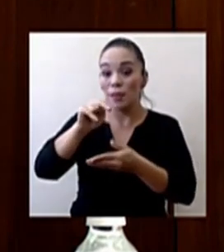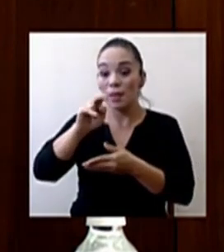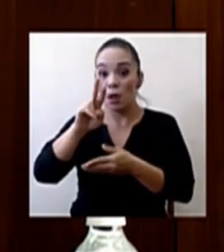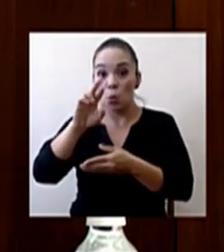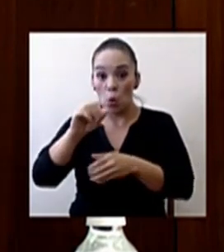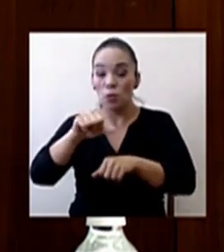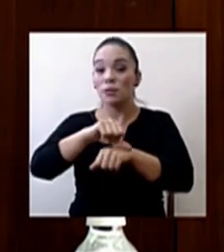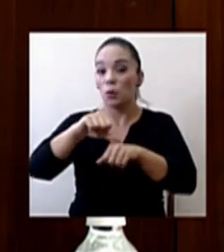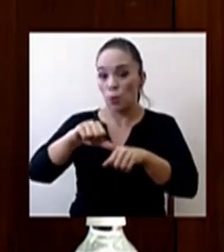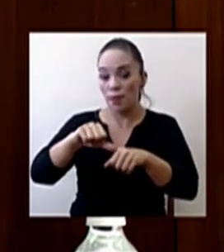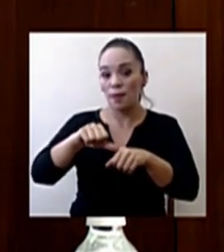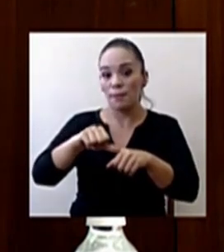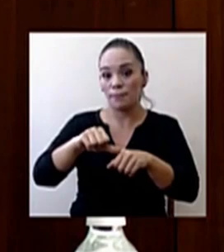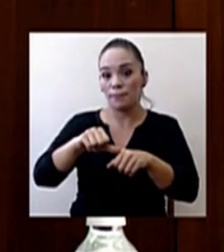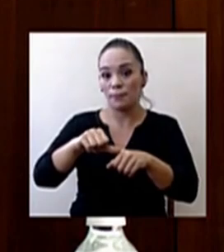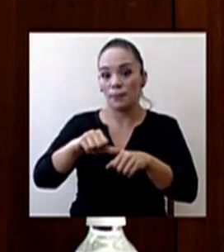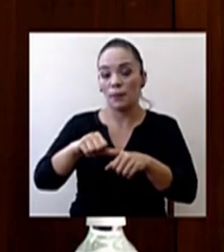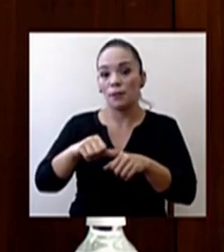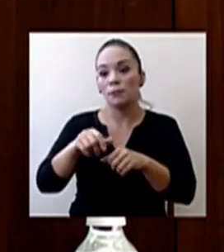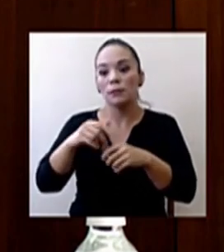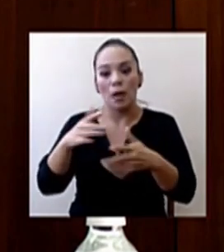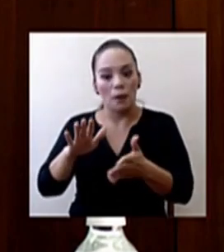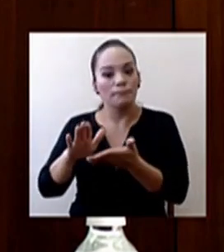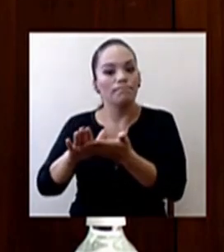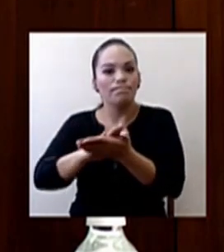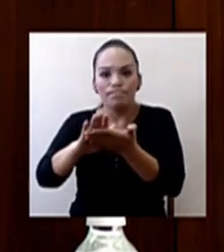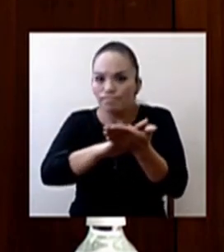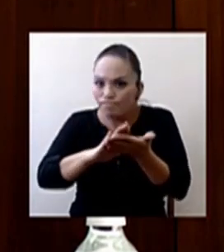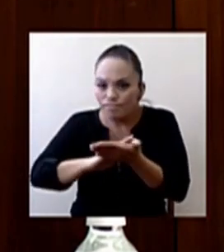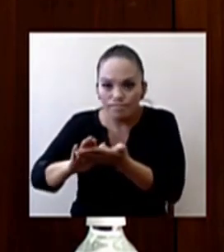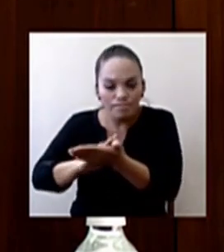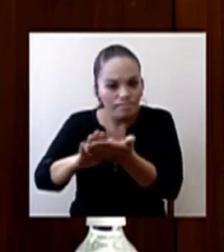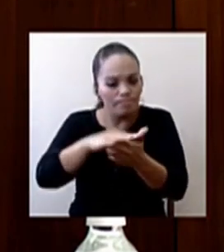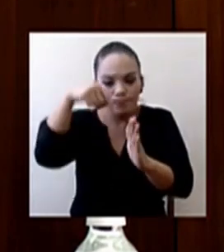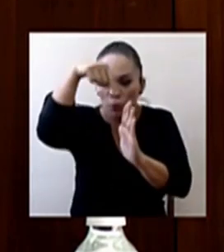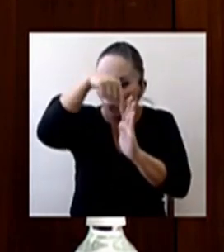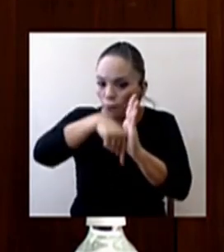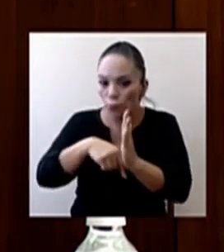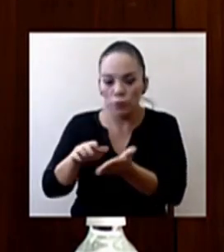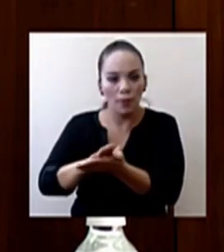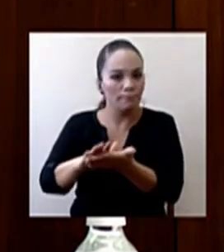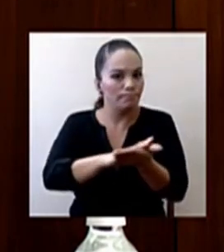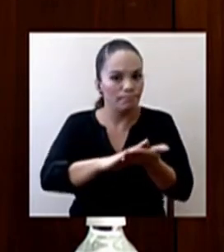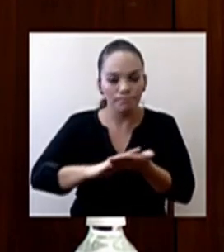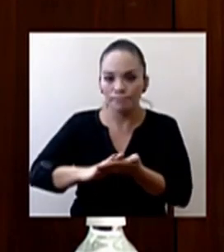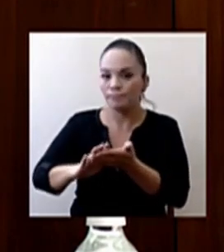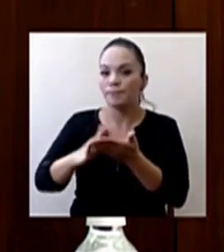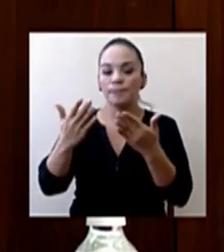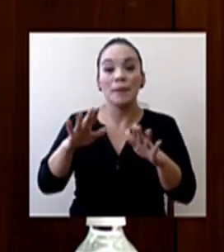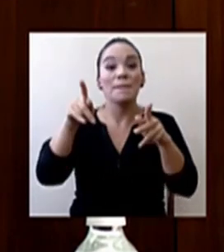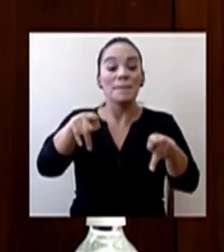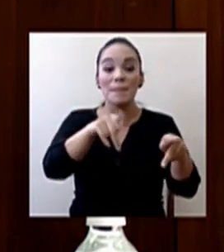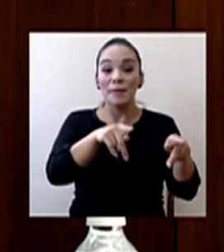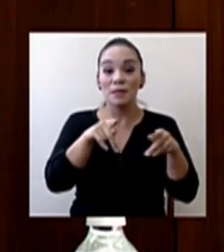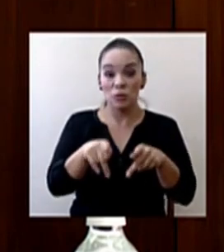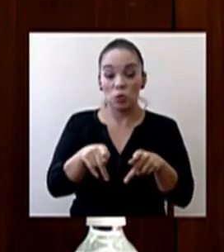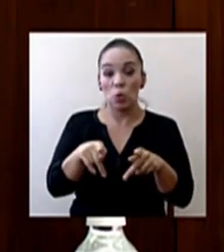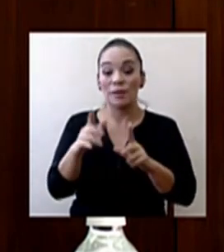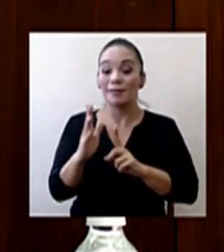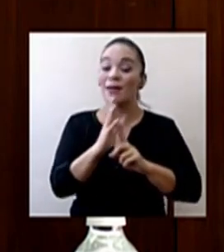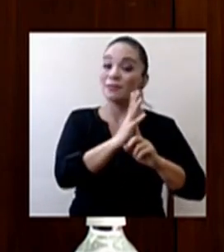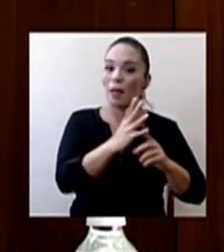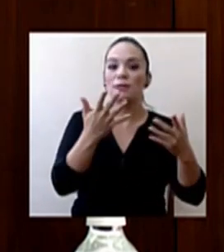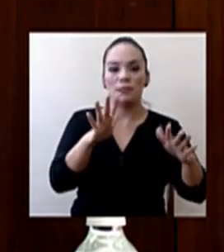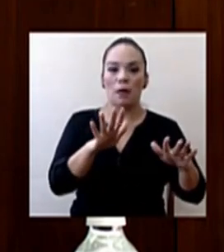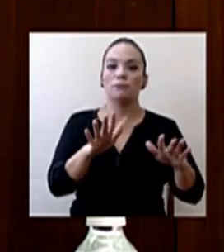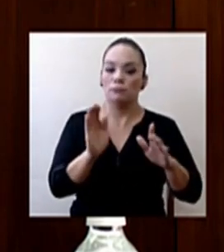sido barrido. Había una limpieza exhaustiva. Y las personas que tienen que estar aisladas se han